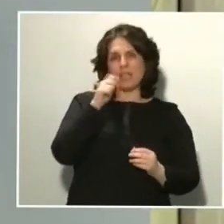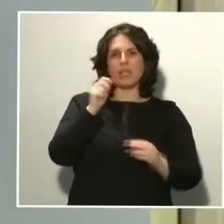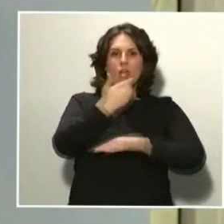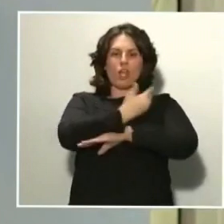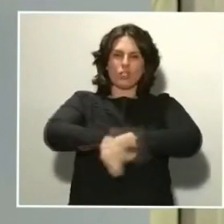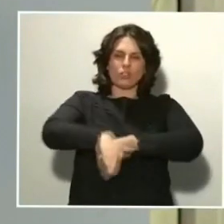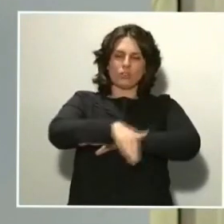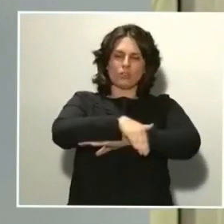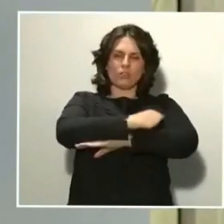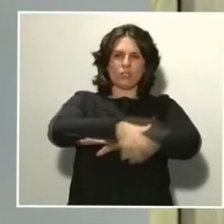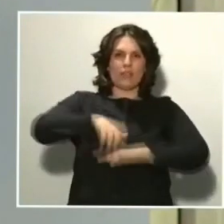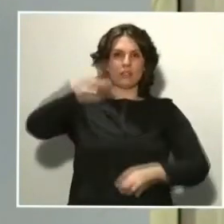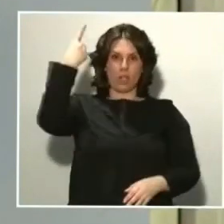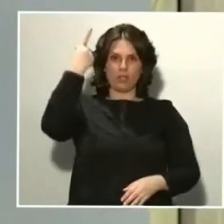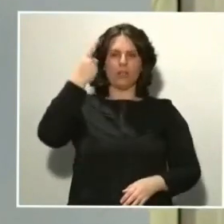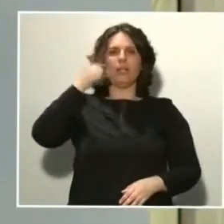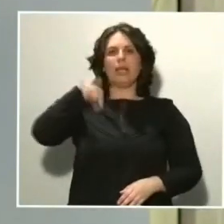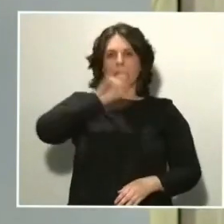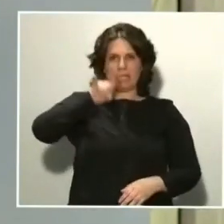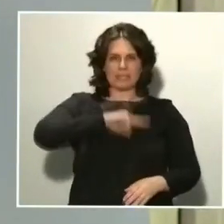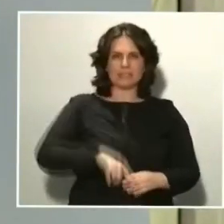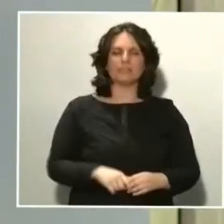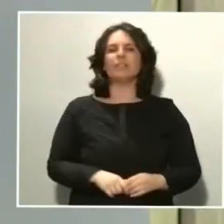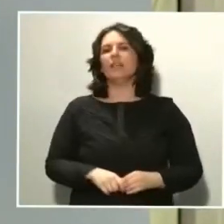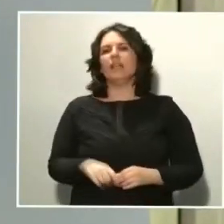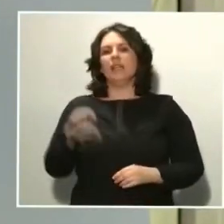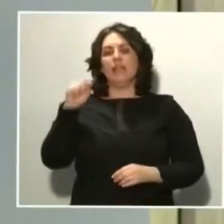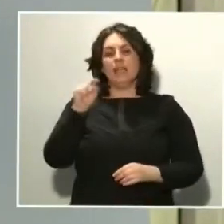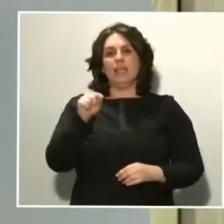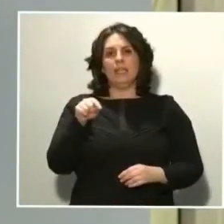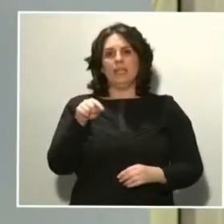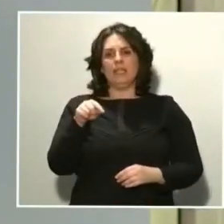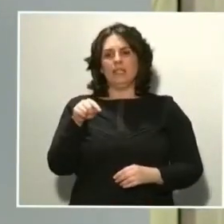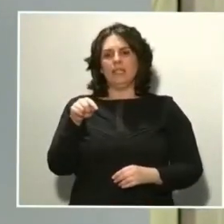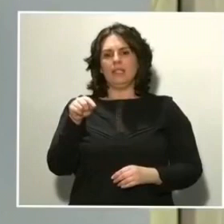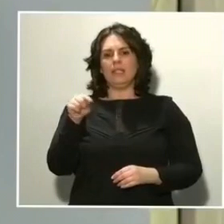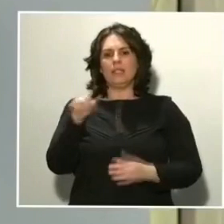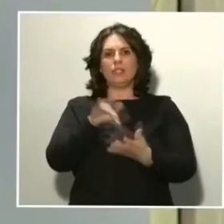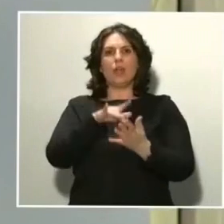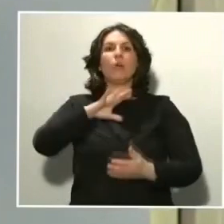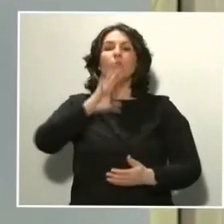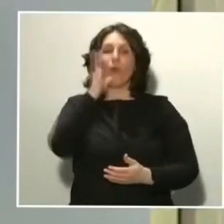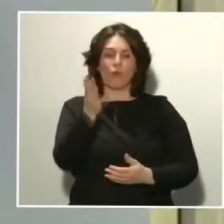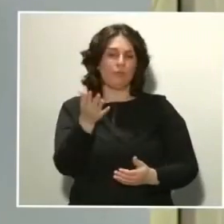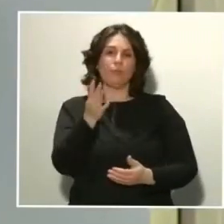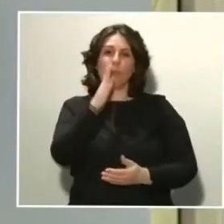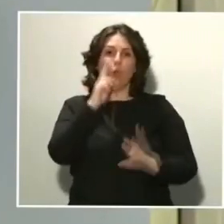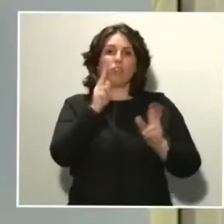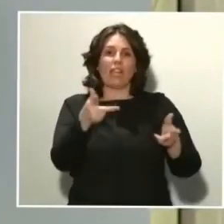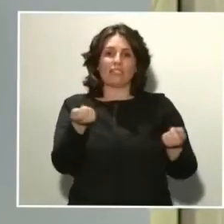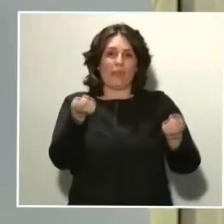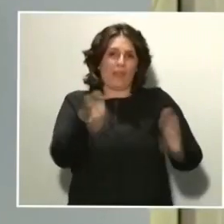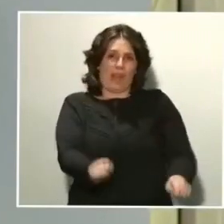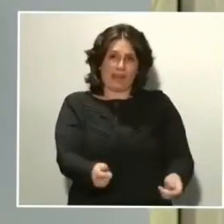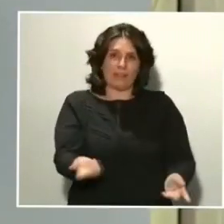Son episodios que se están produciendo por el cierre de los hoteles y las personas